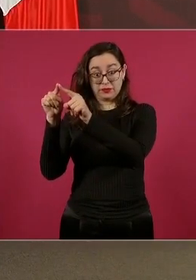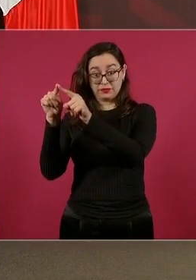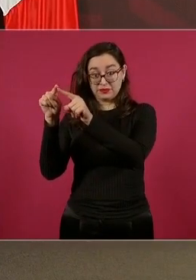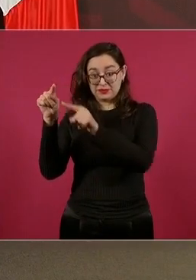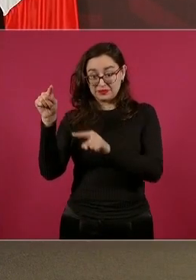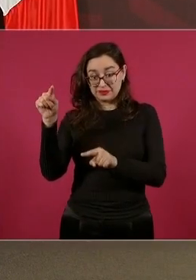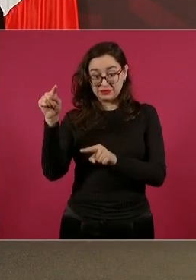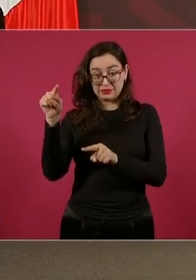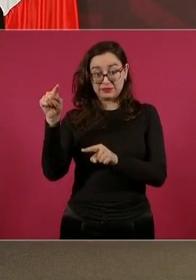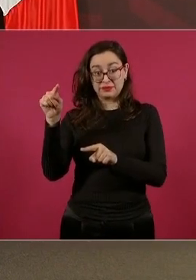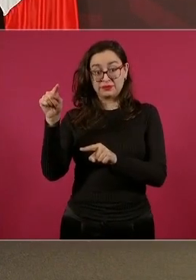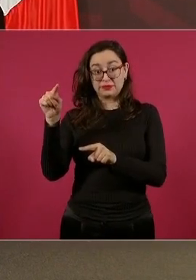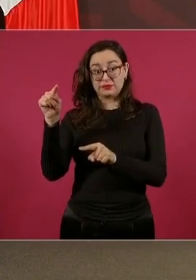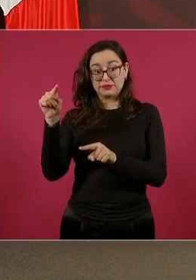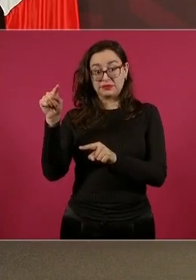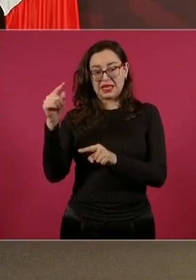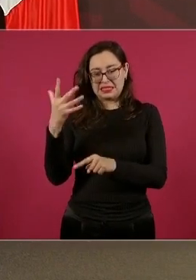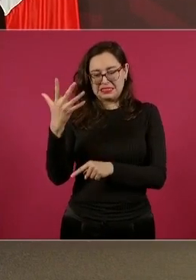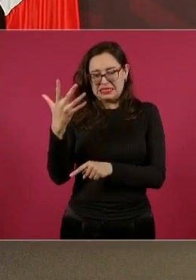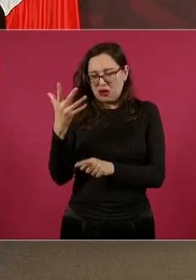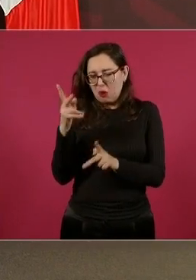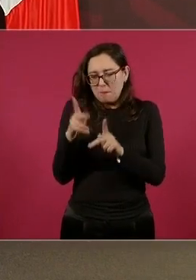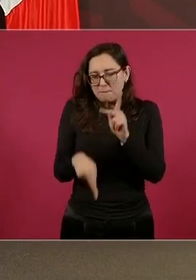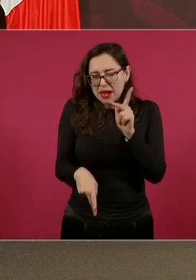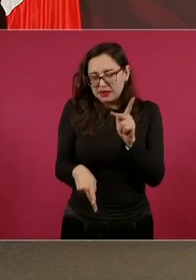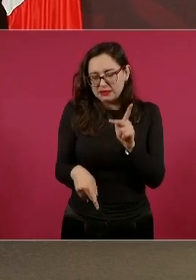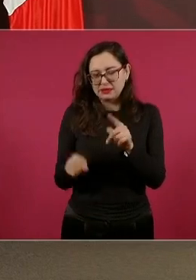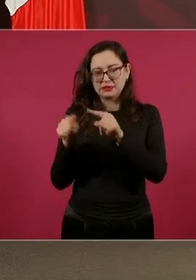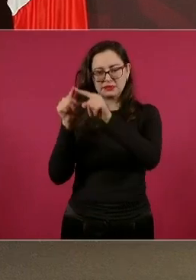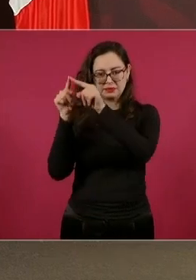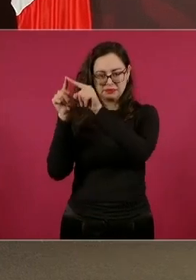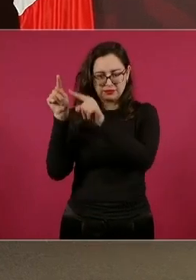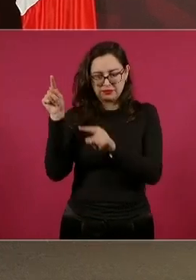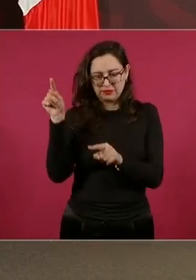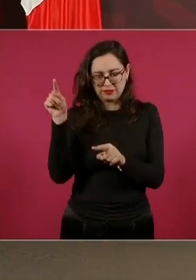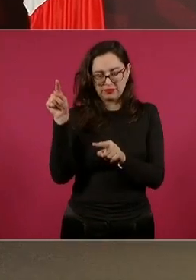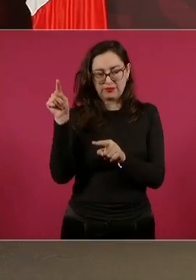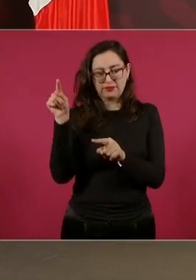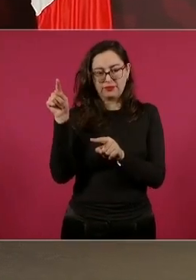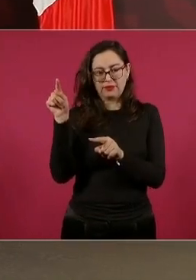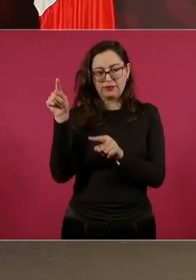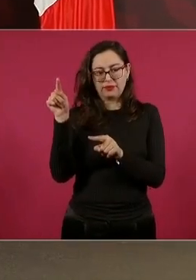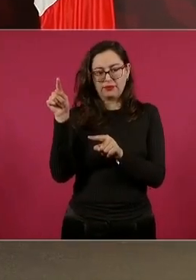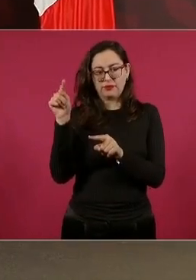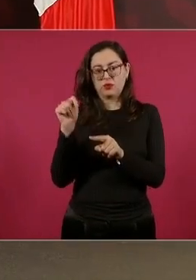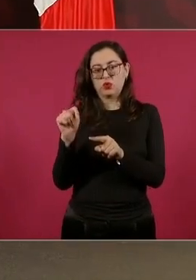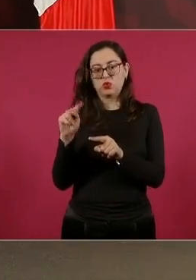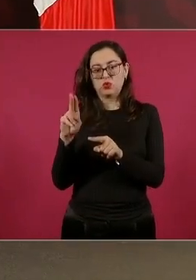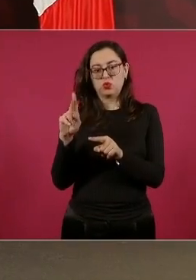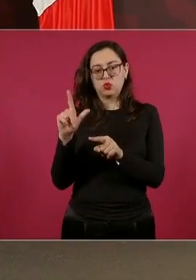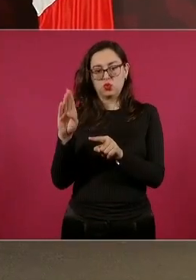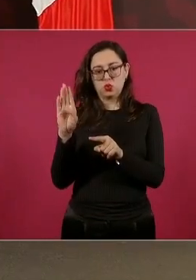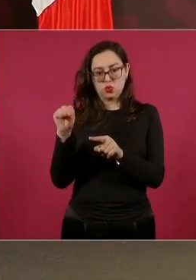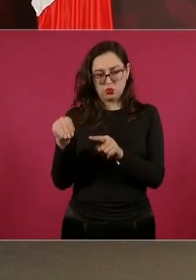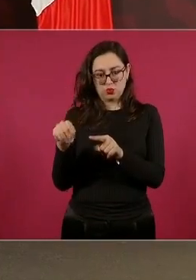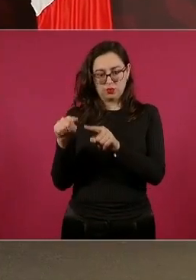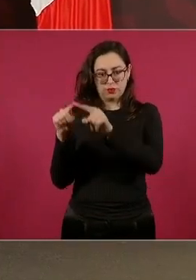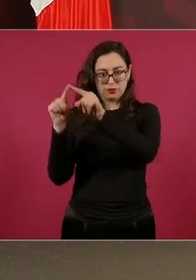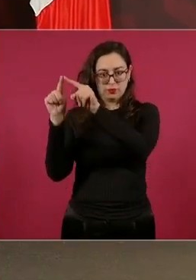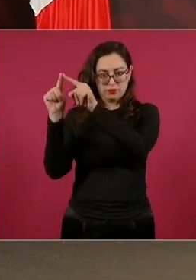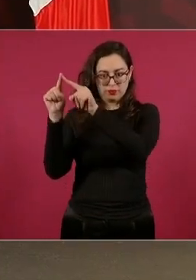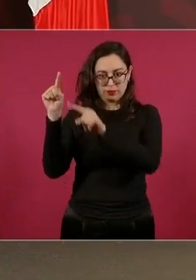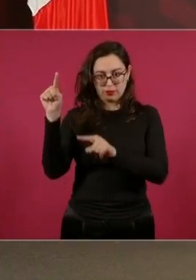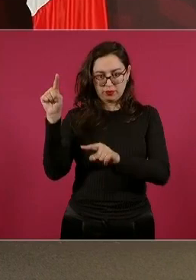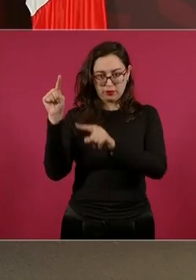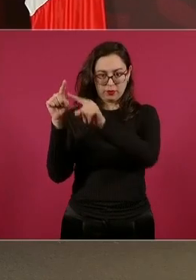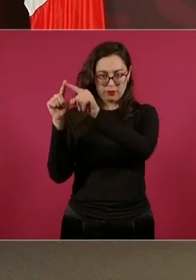una parte del tramo 5 a Tulum. Aquí